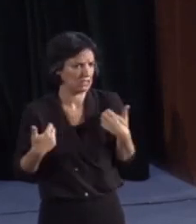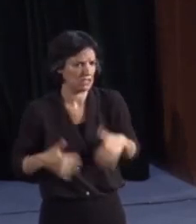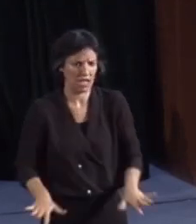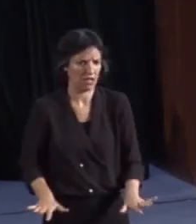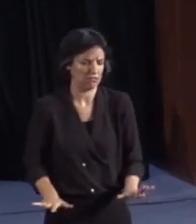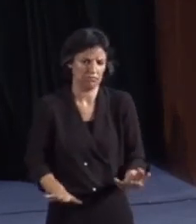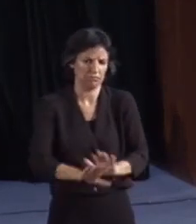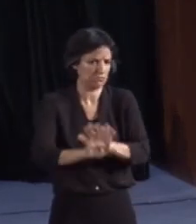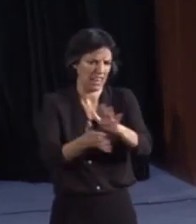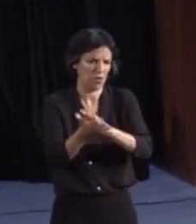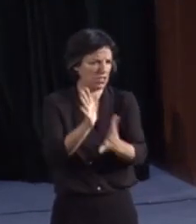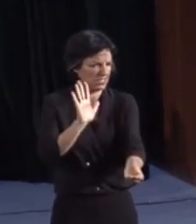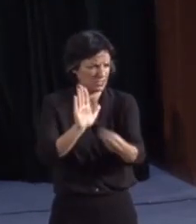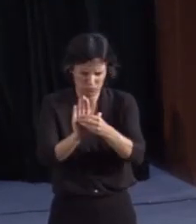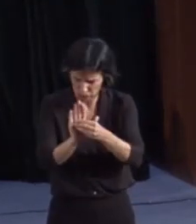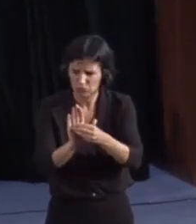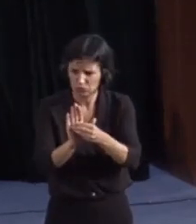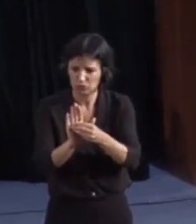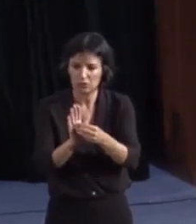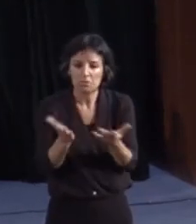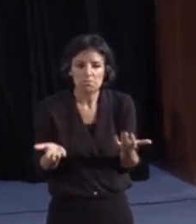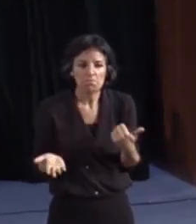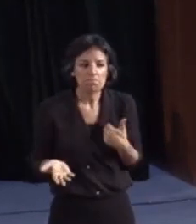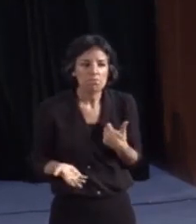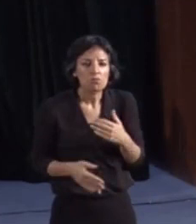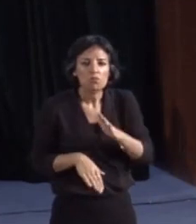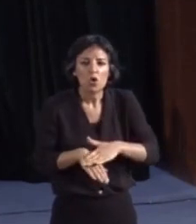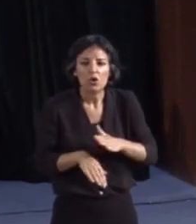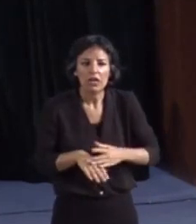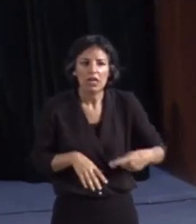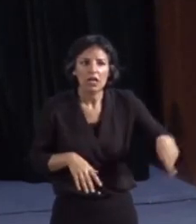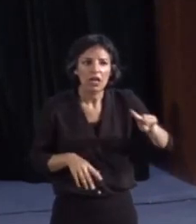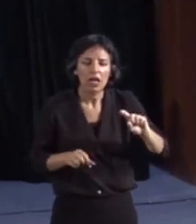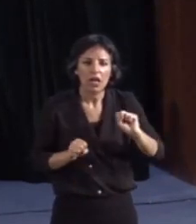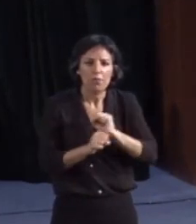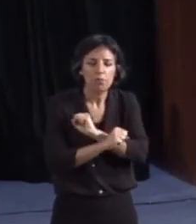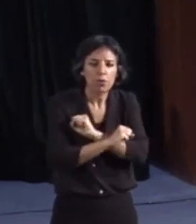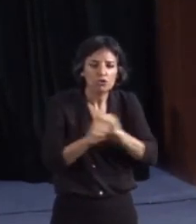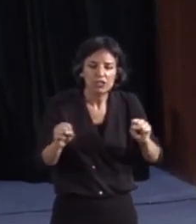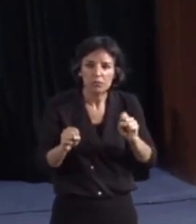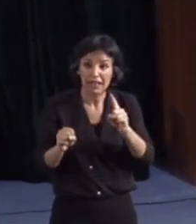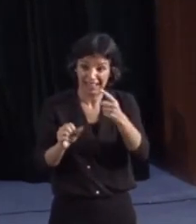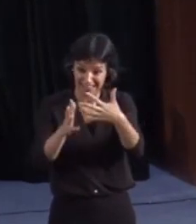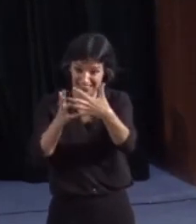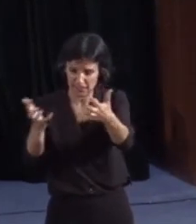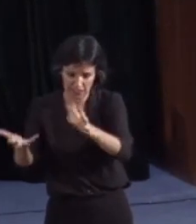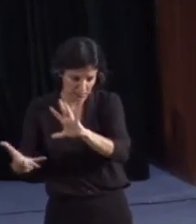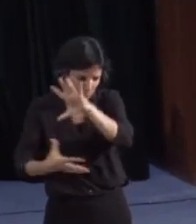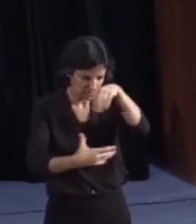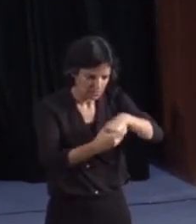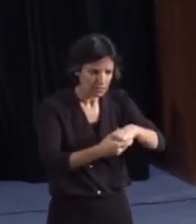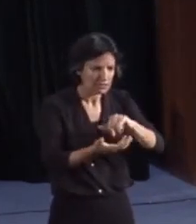sobradamente la lengua de signos, pero no sé por qué motivo nadie es capaz de integrar en el sistema y